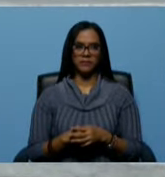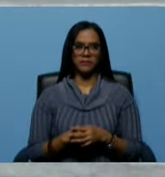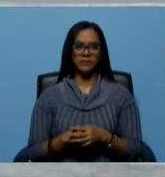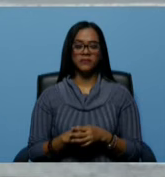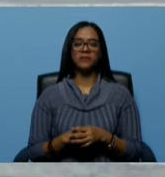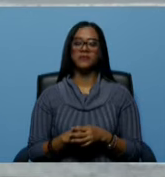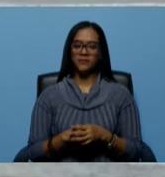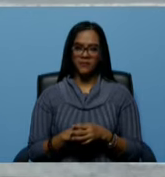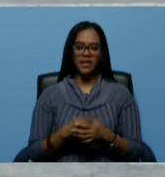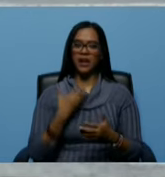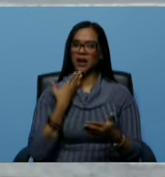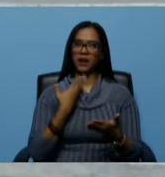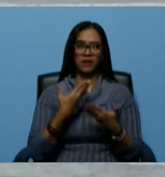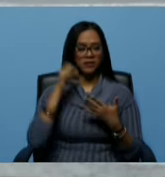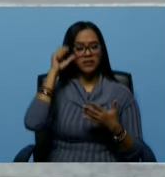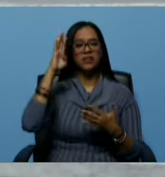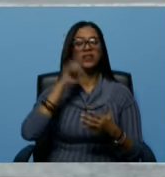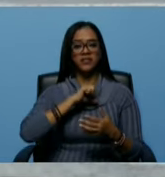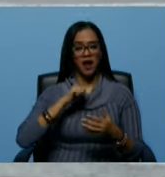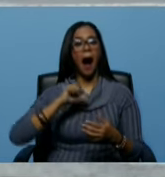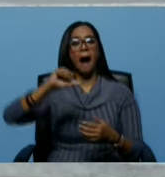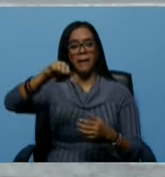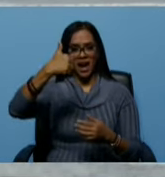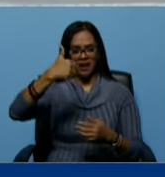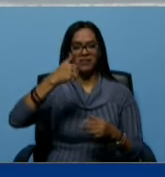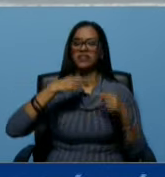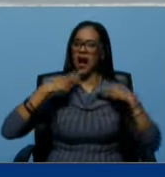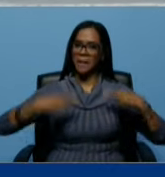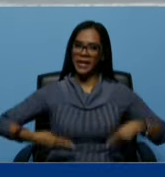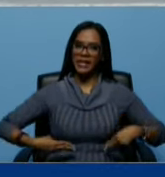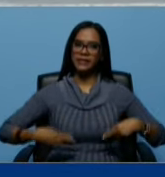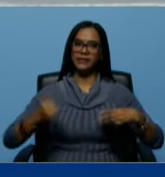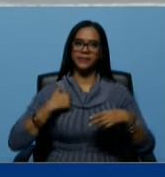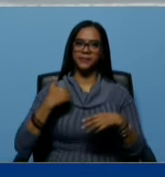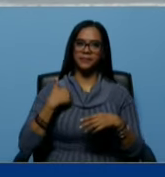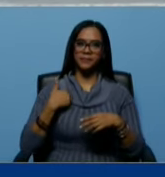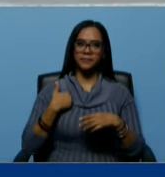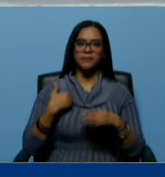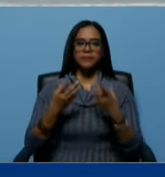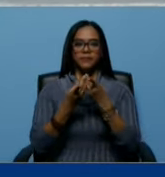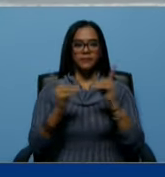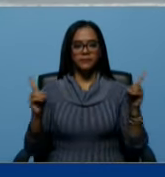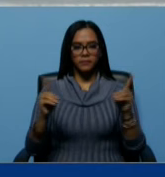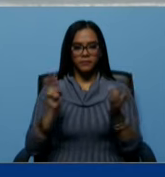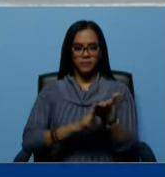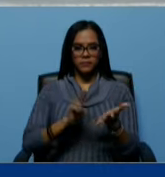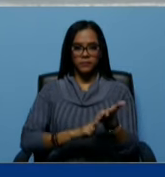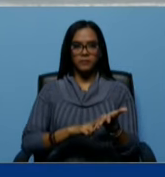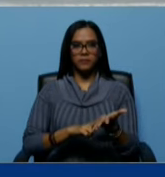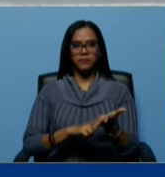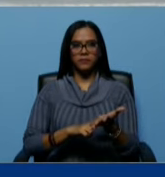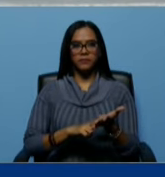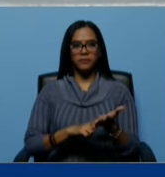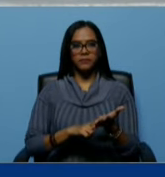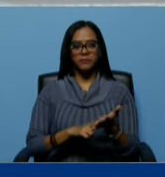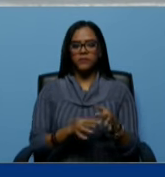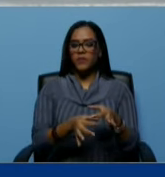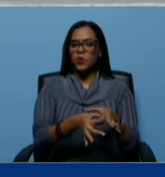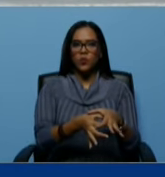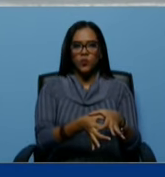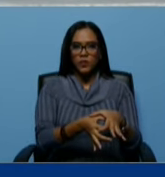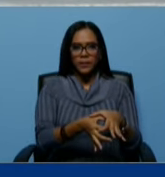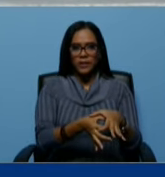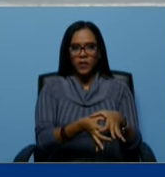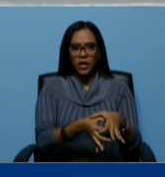afortunadamente somos mayoría los humanistas los cristianos los demócratas verdaderos y una minoría fascista y